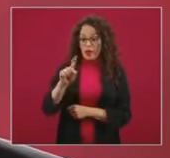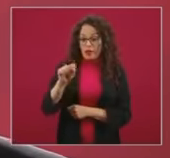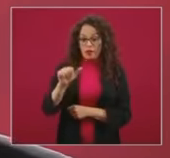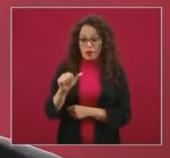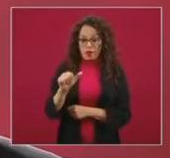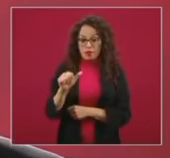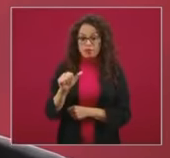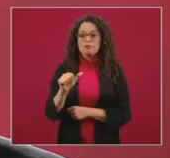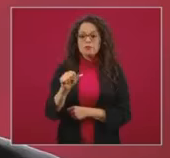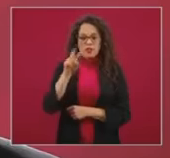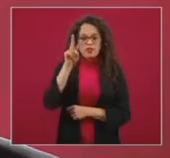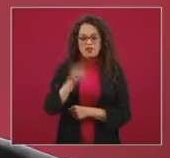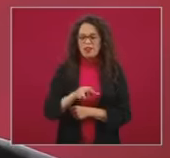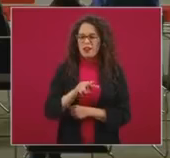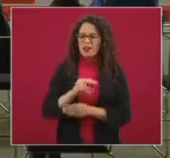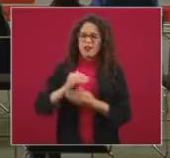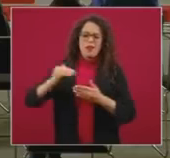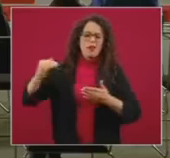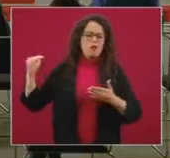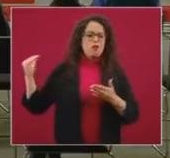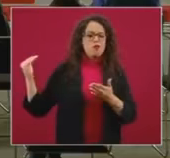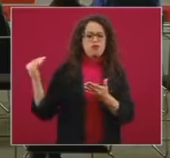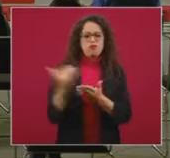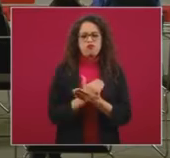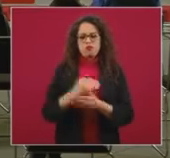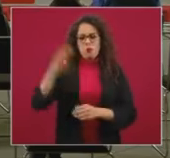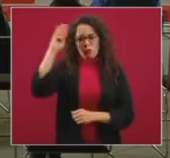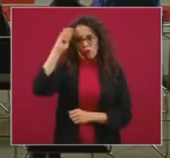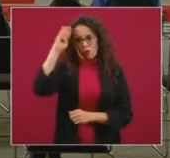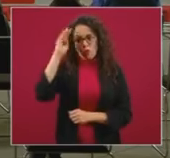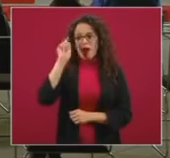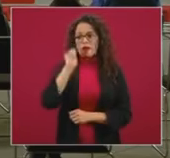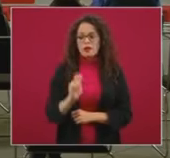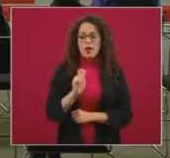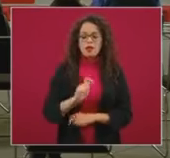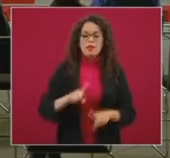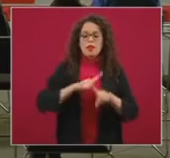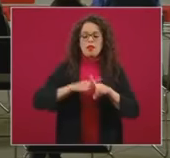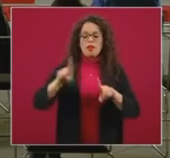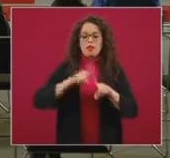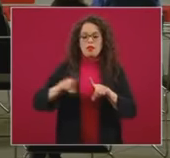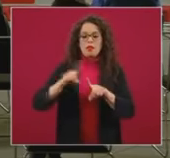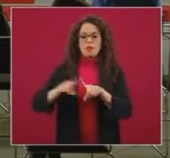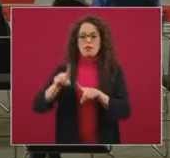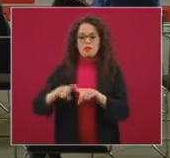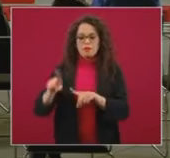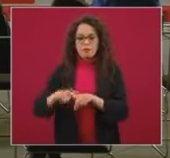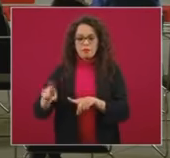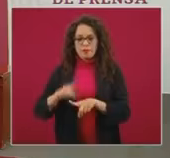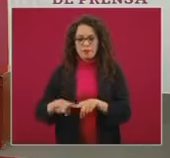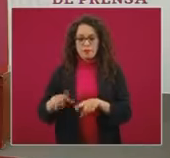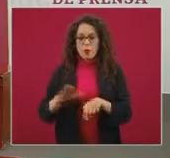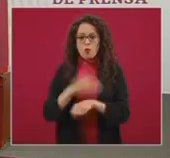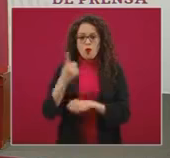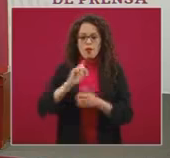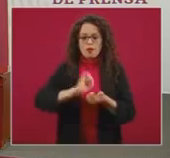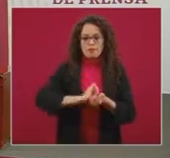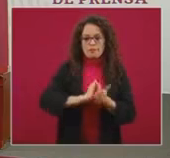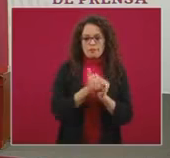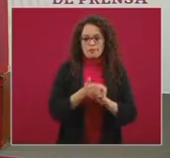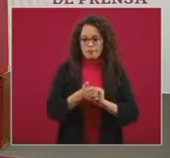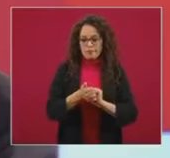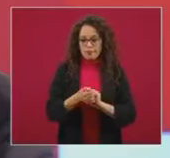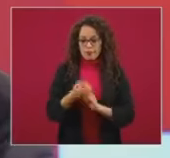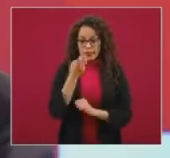masiva, de manera monumental, su diversidad, en la medida en que se ha sustituido esa